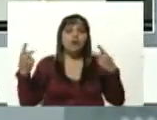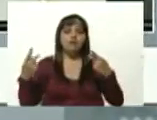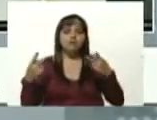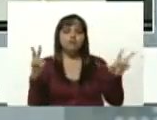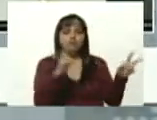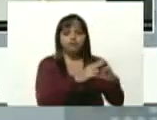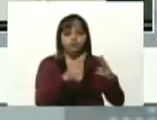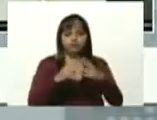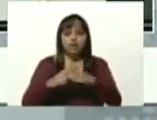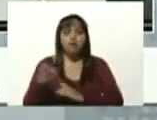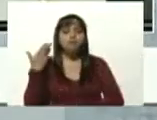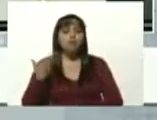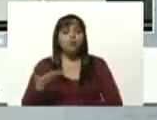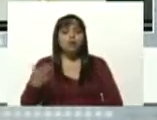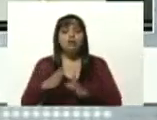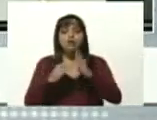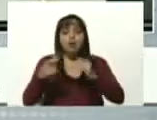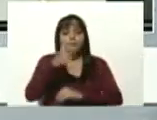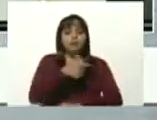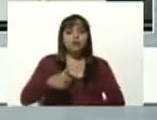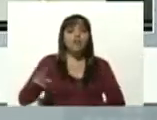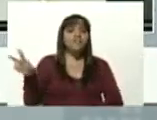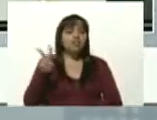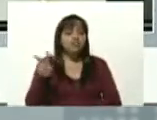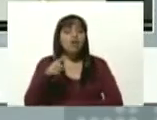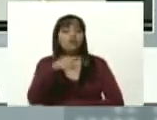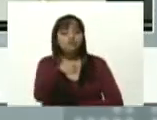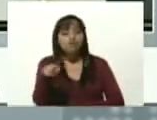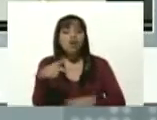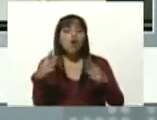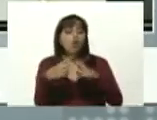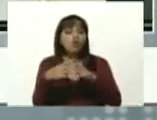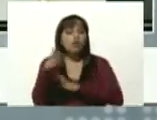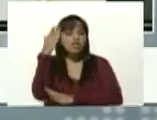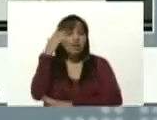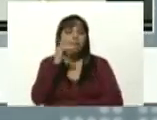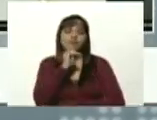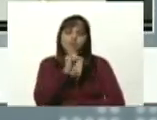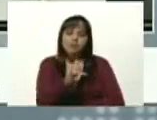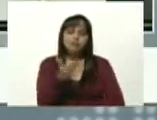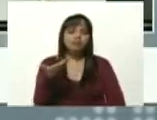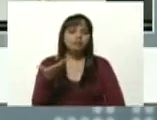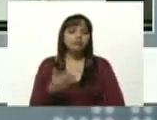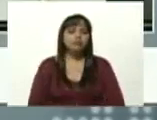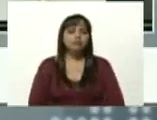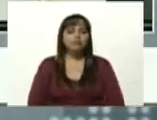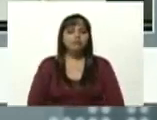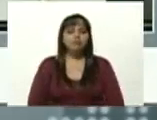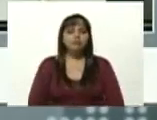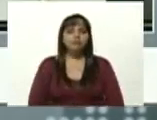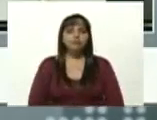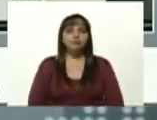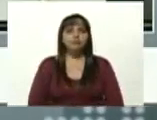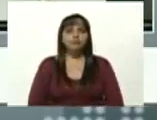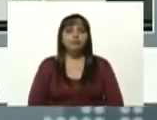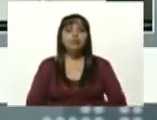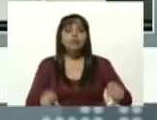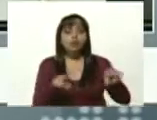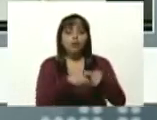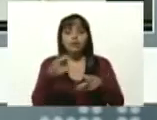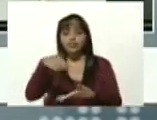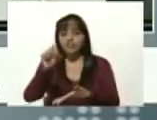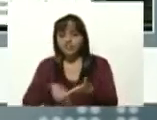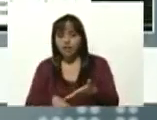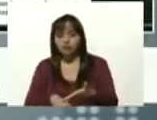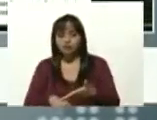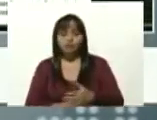conocimiento es importante que todos los venezolanos y venezolanas estén bien informados igualmente se firmaron de